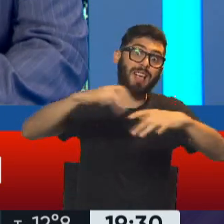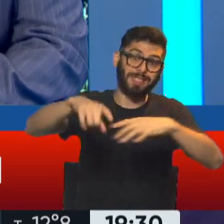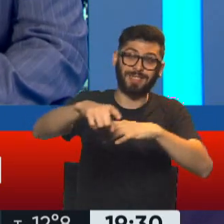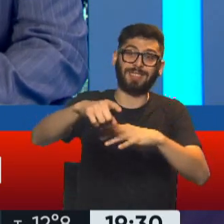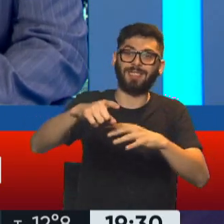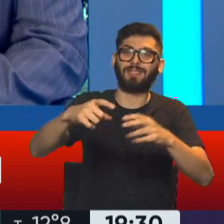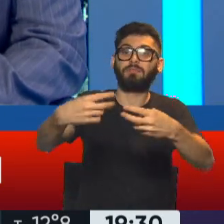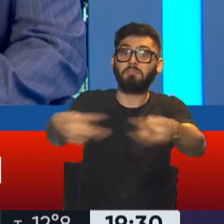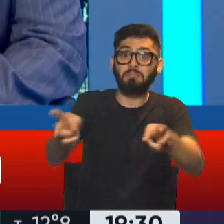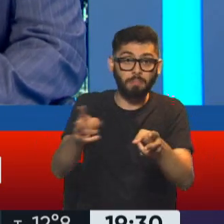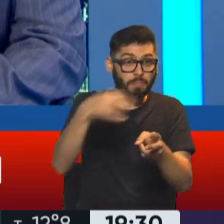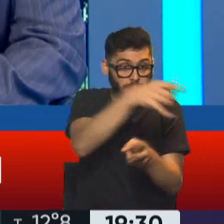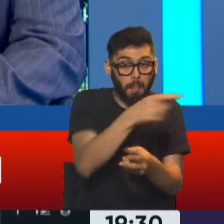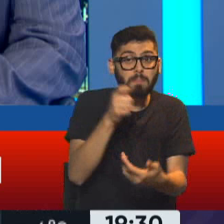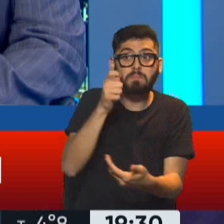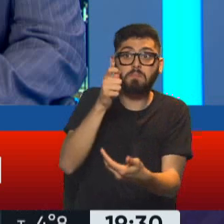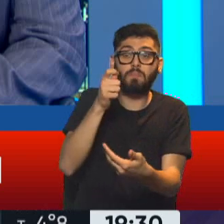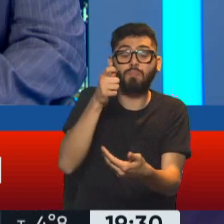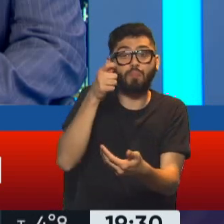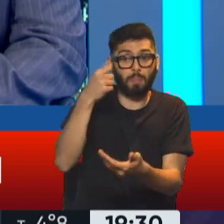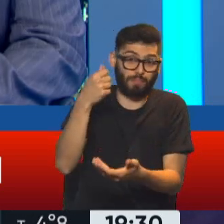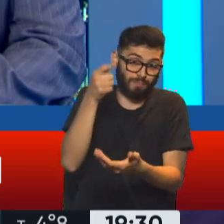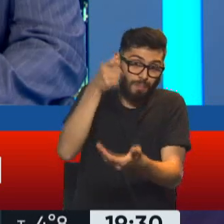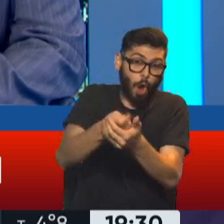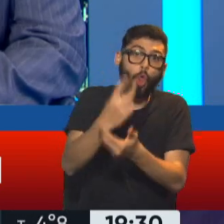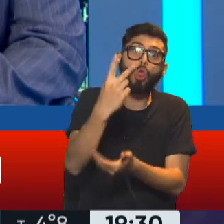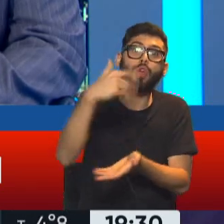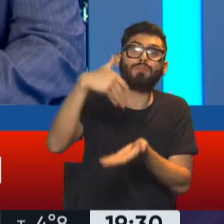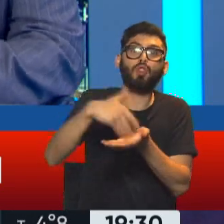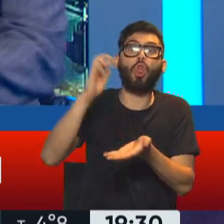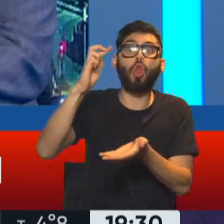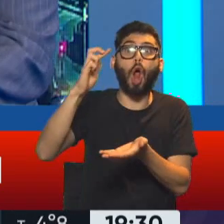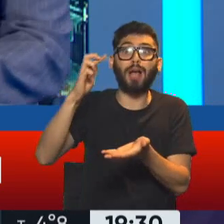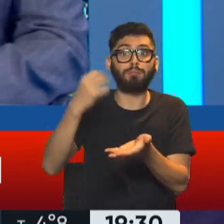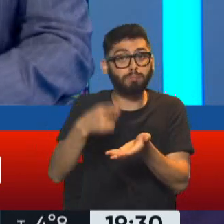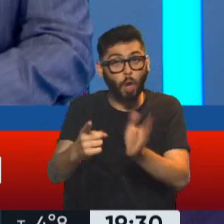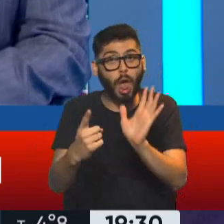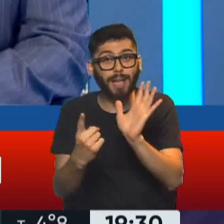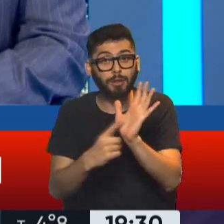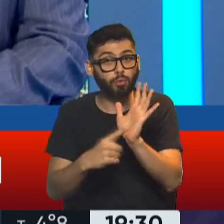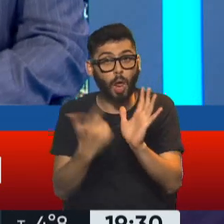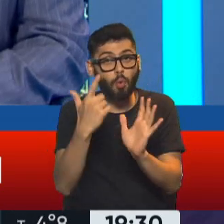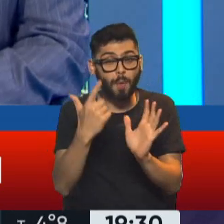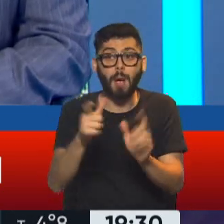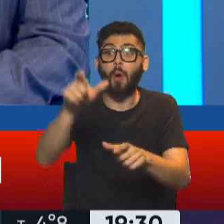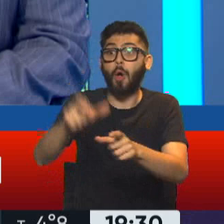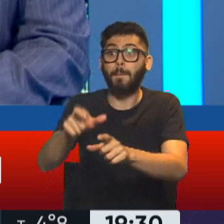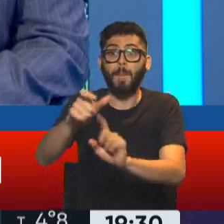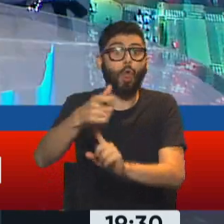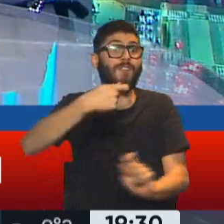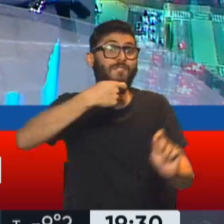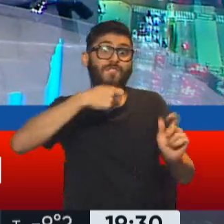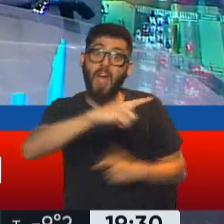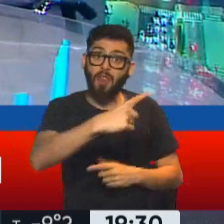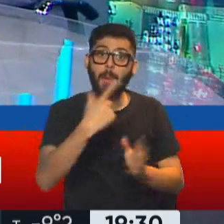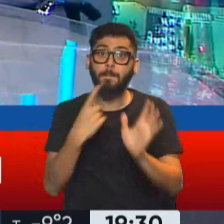terreno que fue pagado más de 2 millones de dólares no tenía la escrituración, es decir, los dueños que lo vendieron no tenían